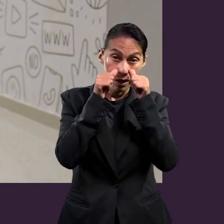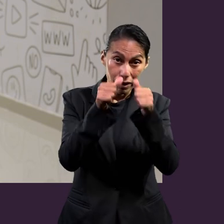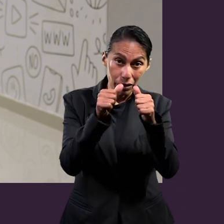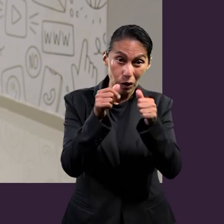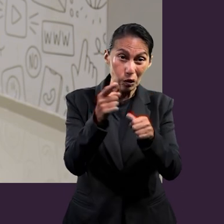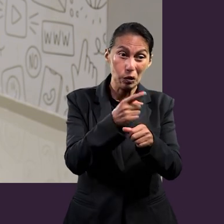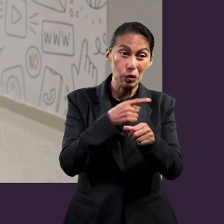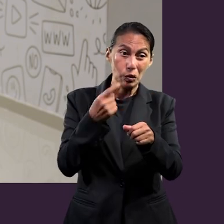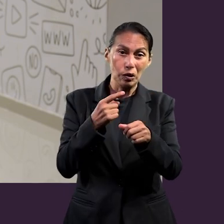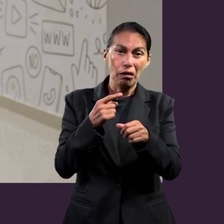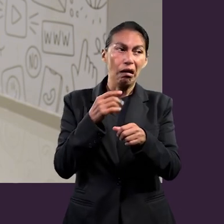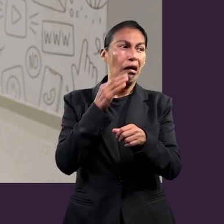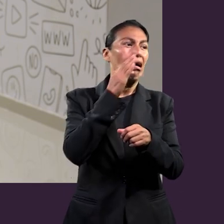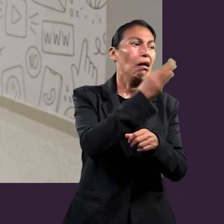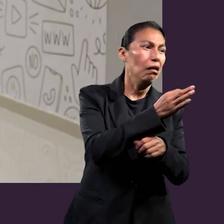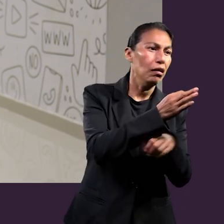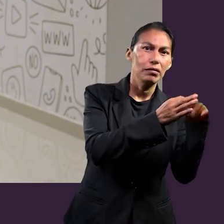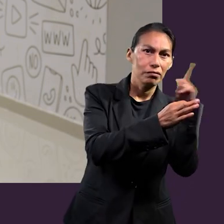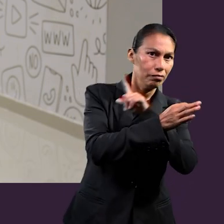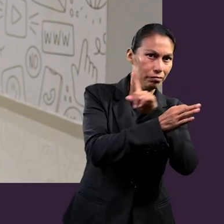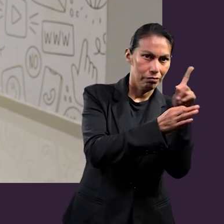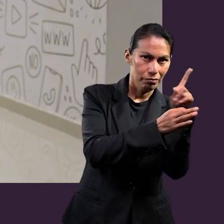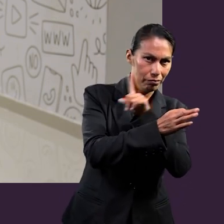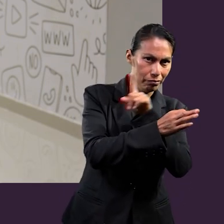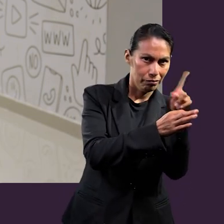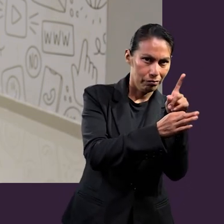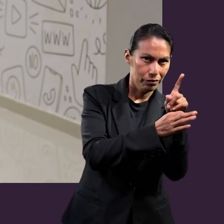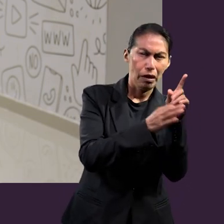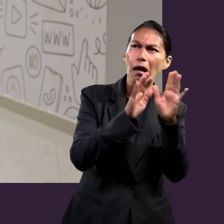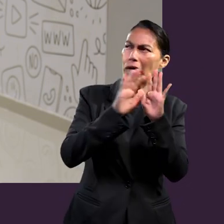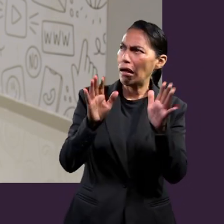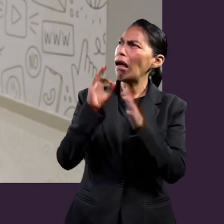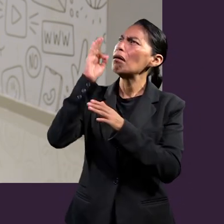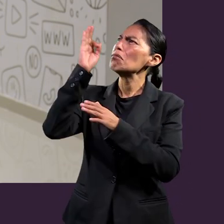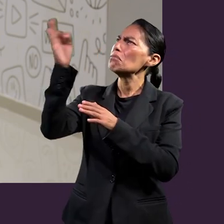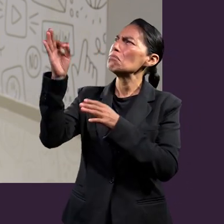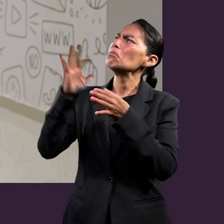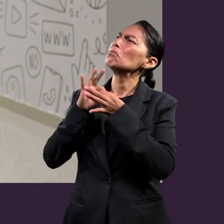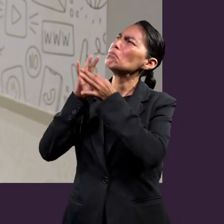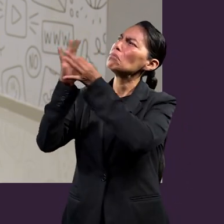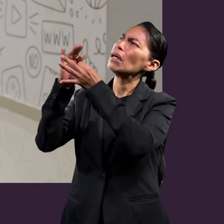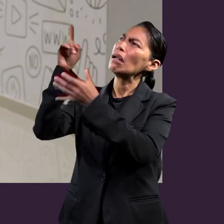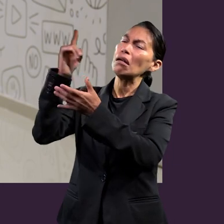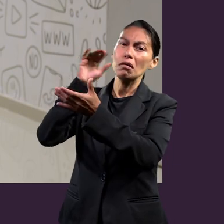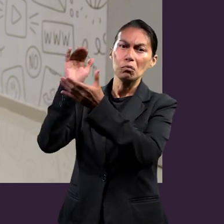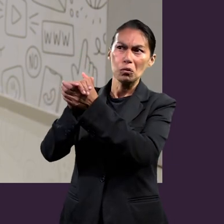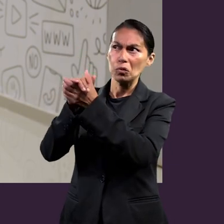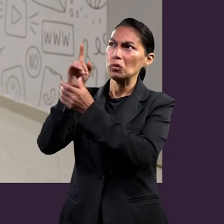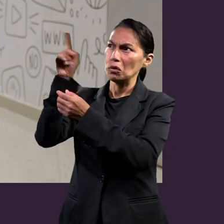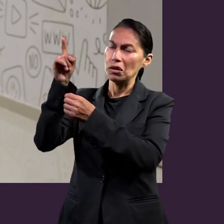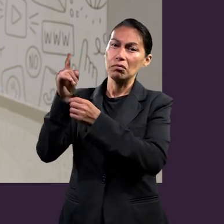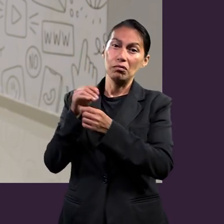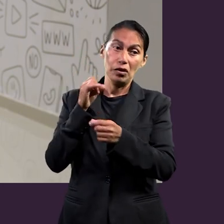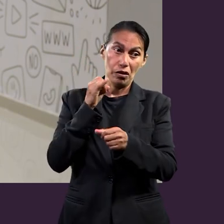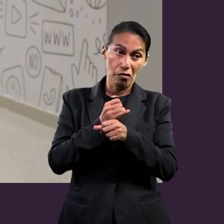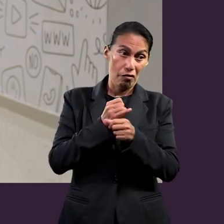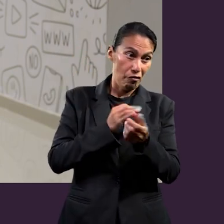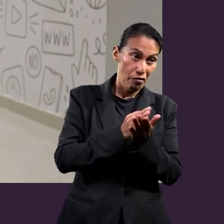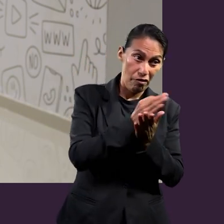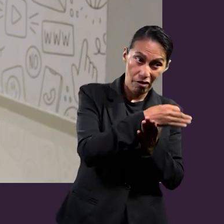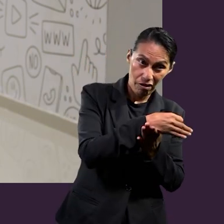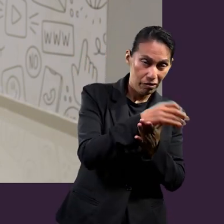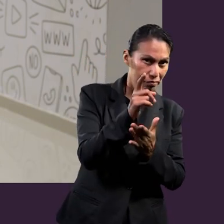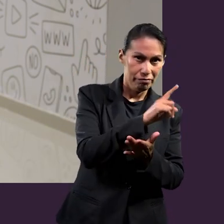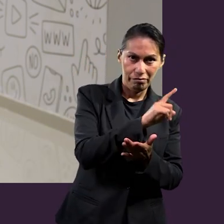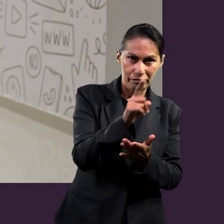predicación del evangelio puro y no debemos admitir ningún otro sustituto, porque entonces sería aceptar,